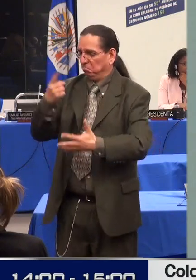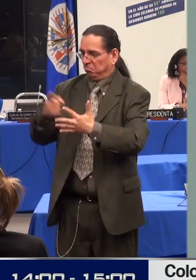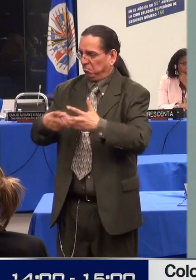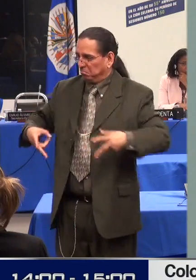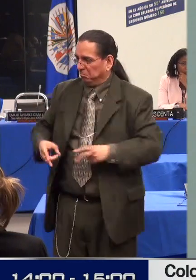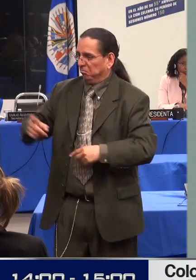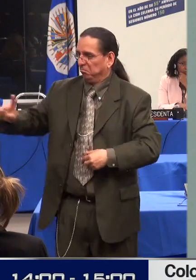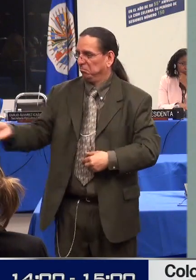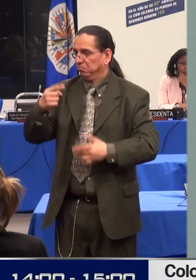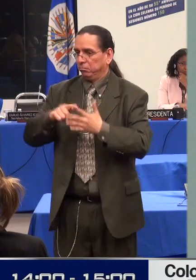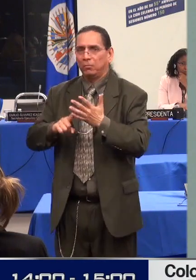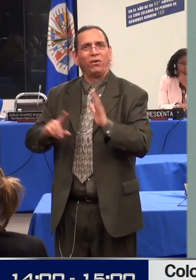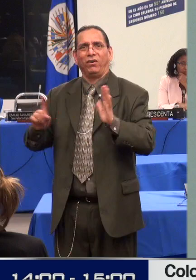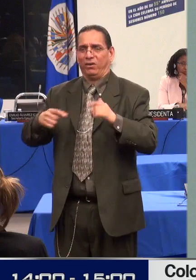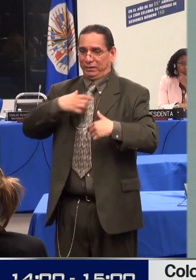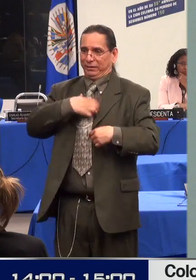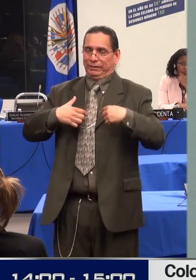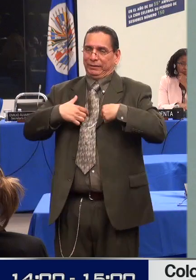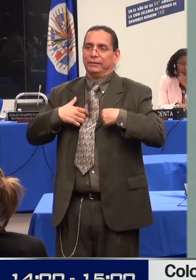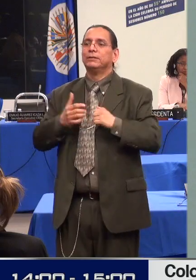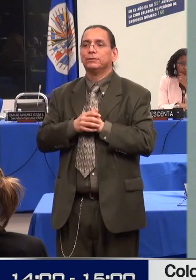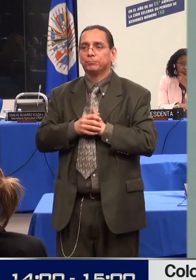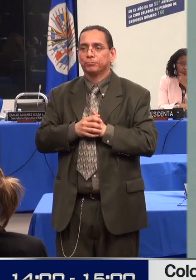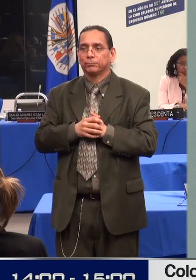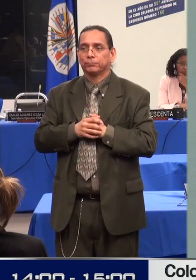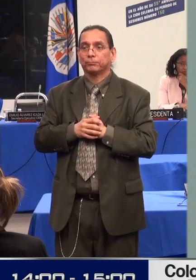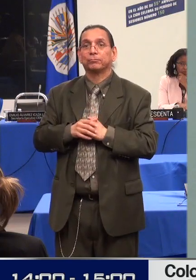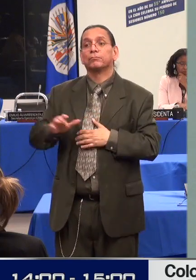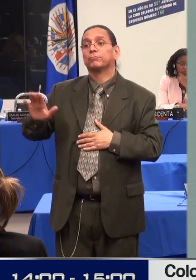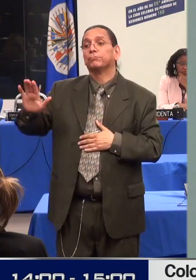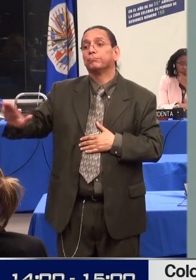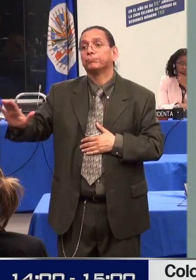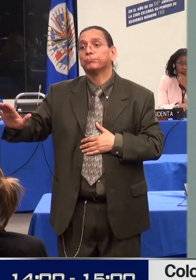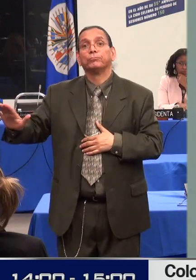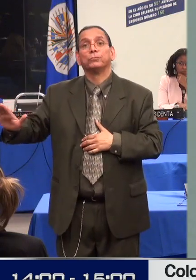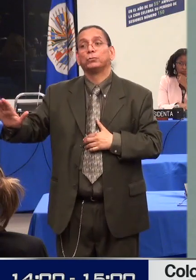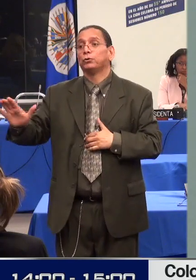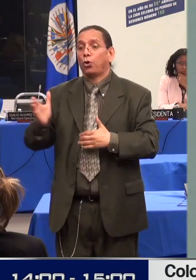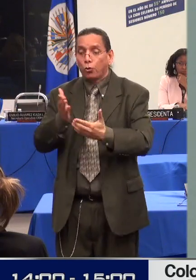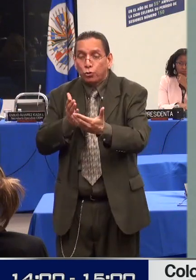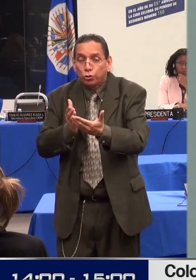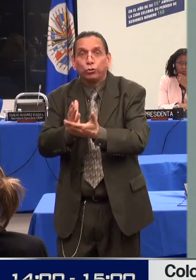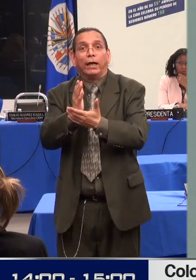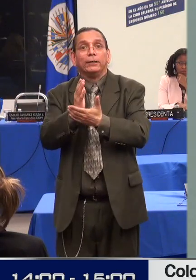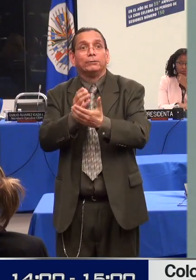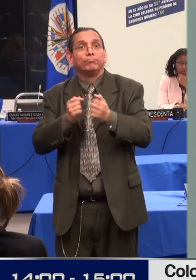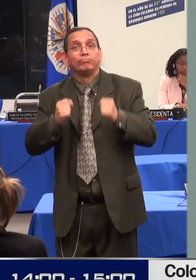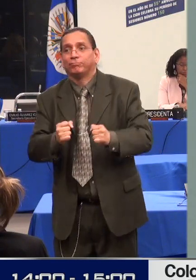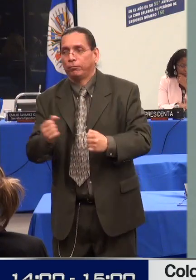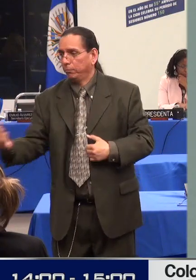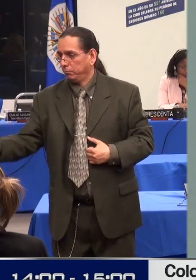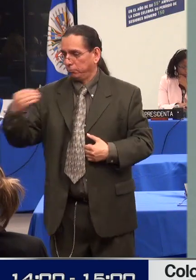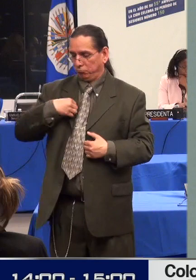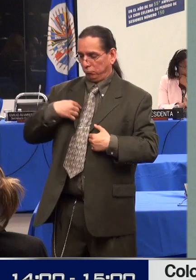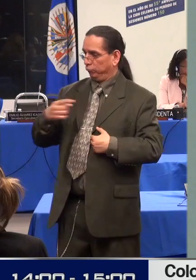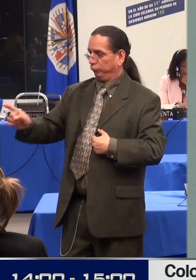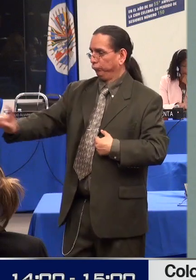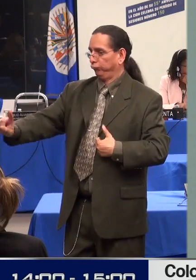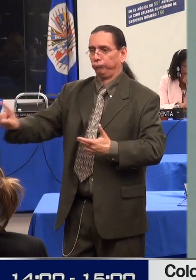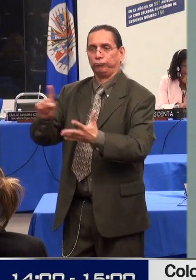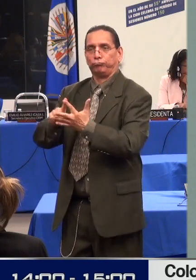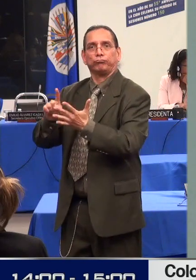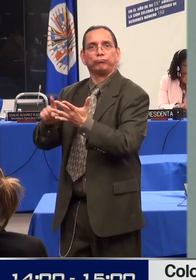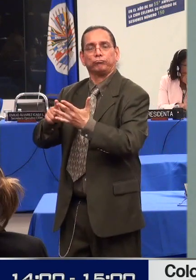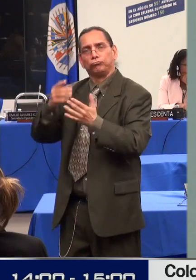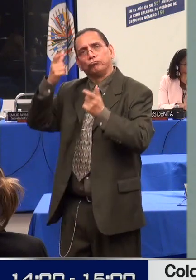también con una pregunta para ambas partes en cuanto a si existen políticas públicas